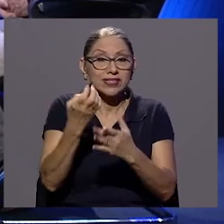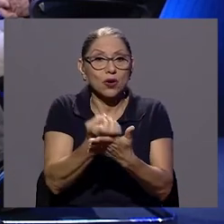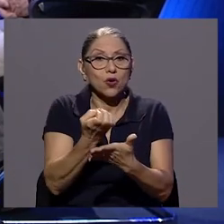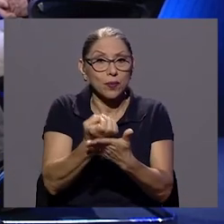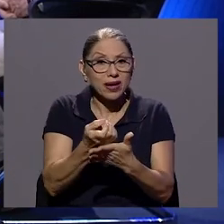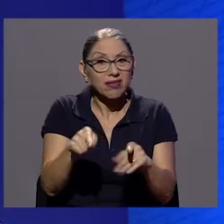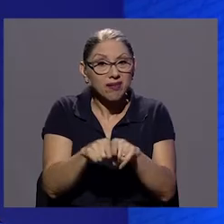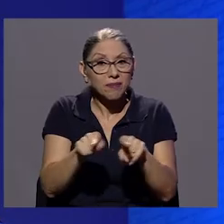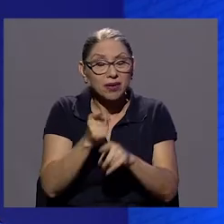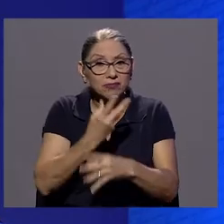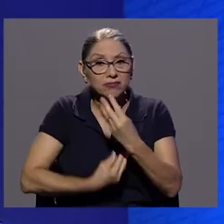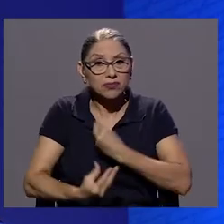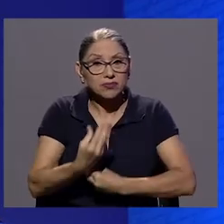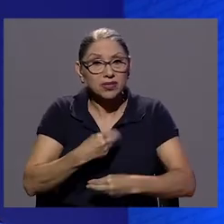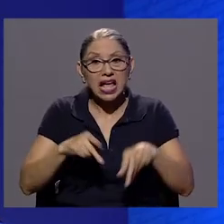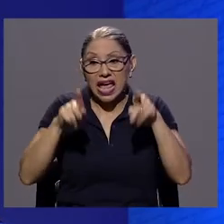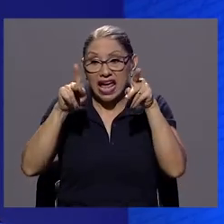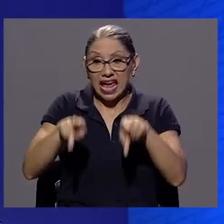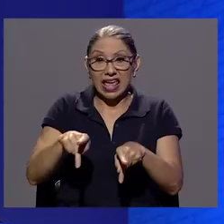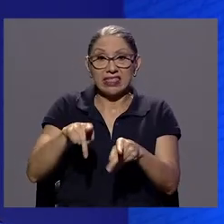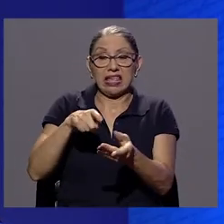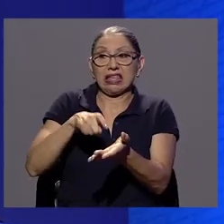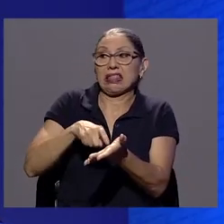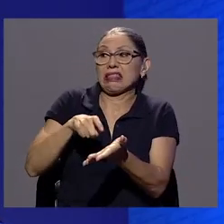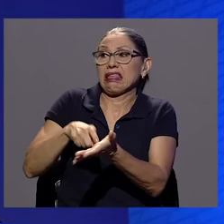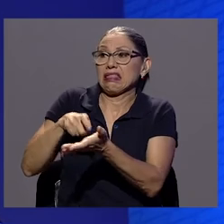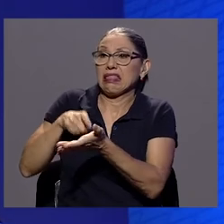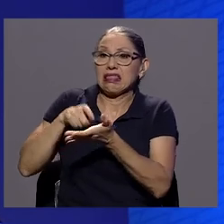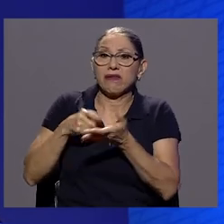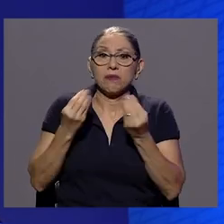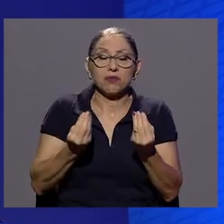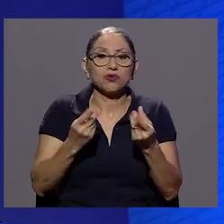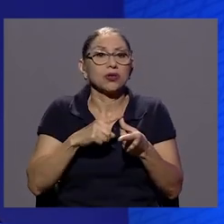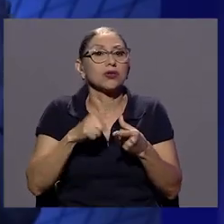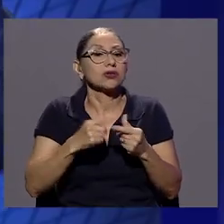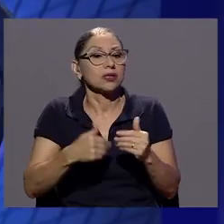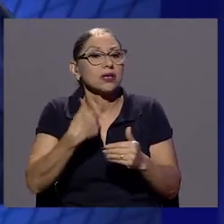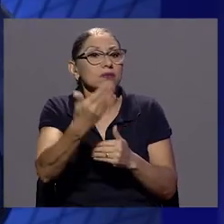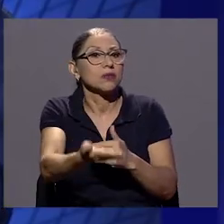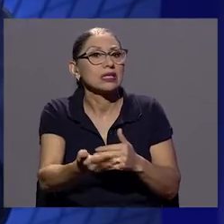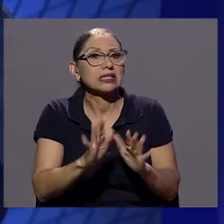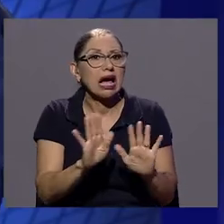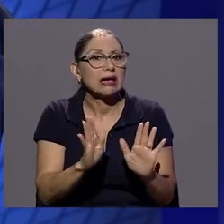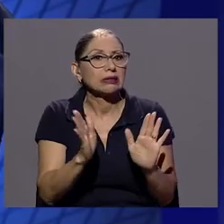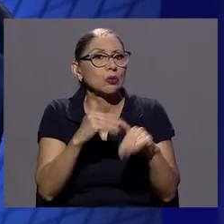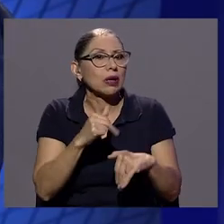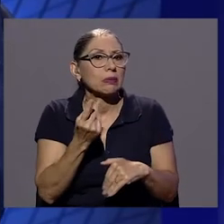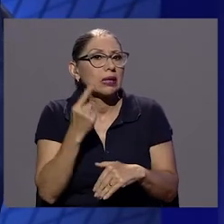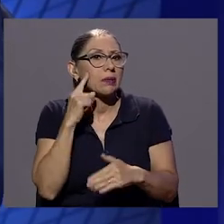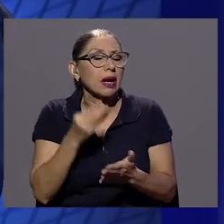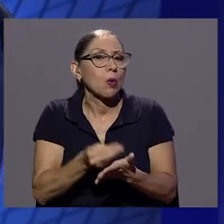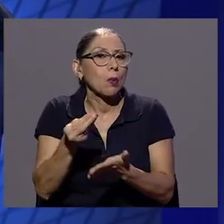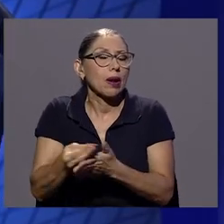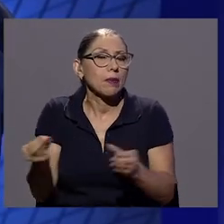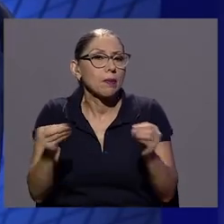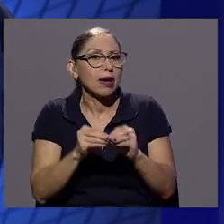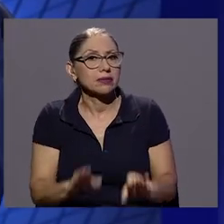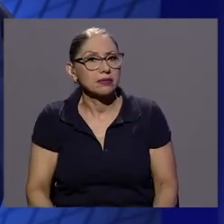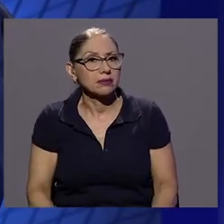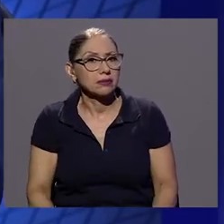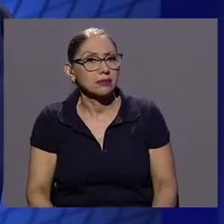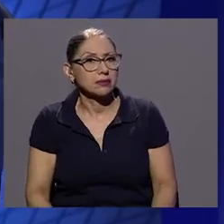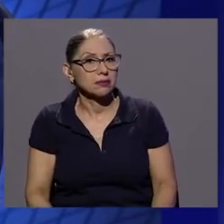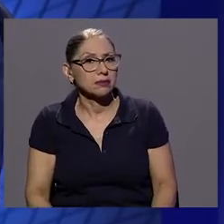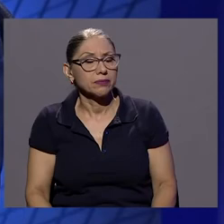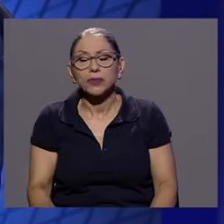la gente altamente endeudada es gente que no va a consumir más. Claro, claro. Nos quedan dos minutos como para ir cerrando. Creo